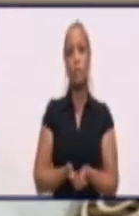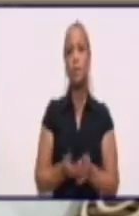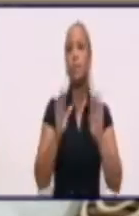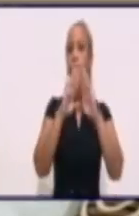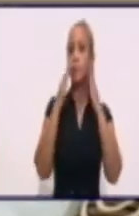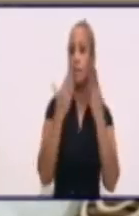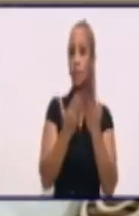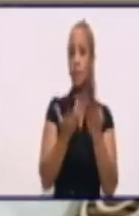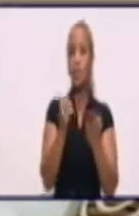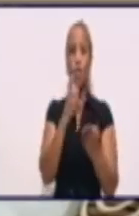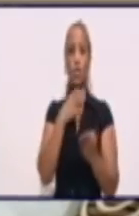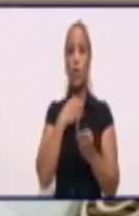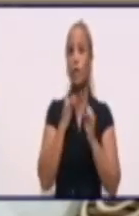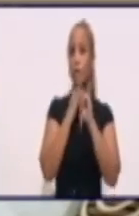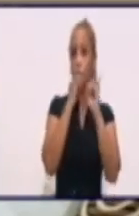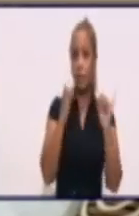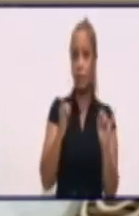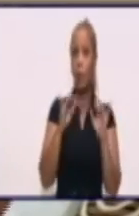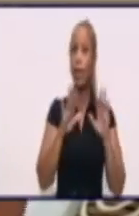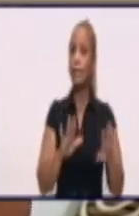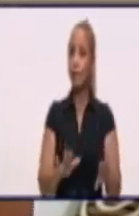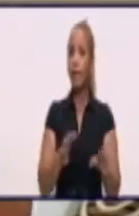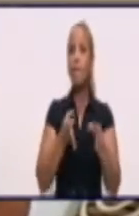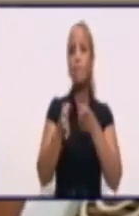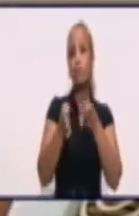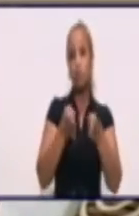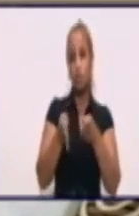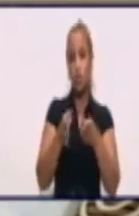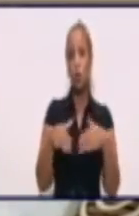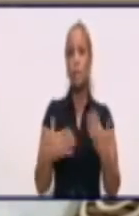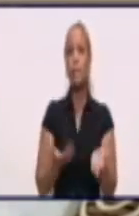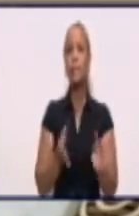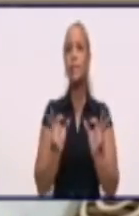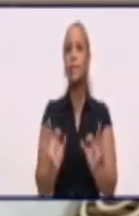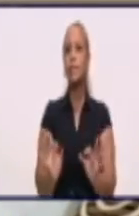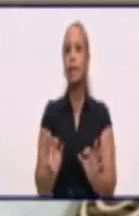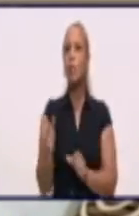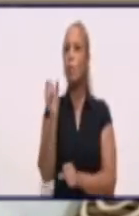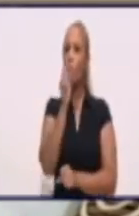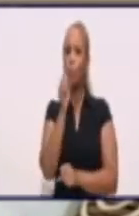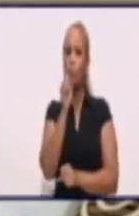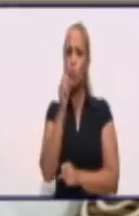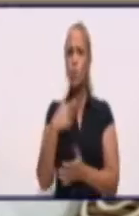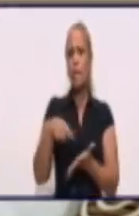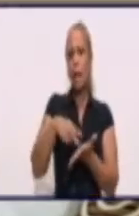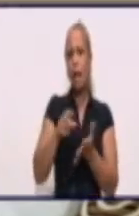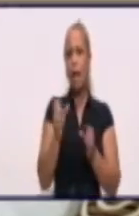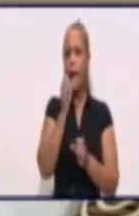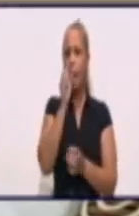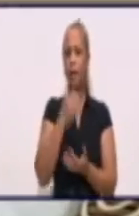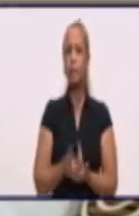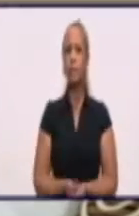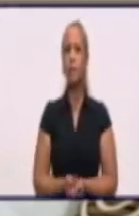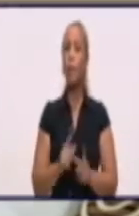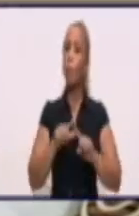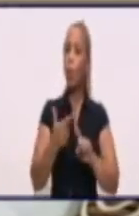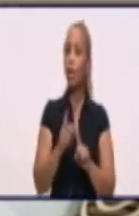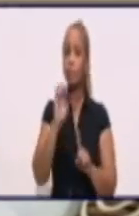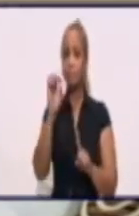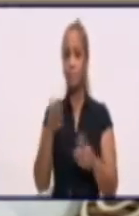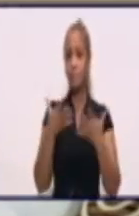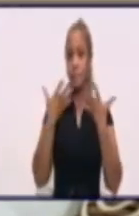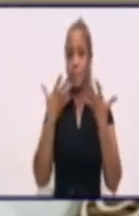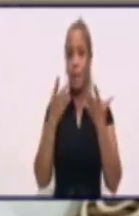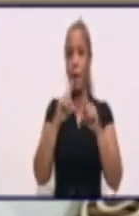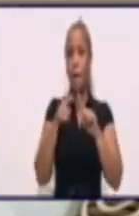espacios que no son informativos, están en función de ser musicales. ¿Por qué musicales? Porque el entretenimiento